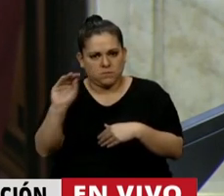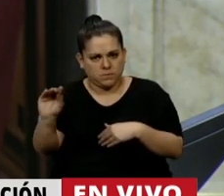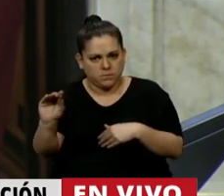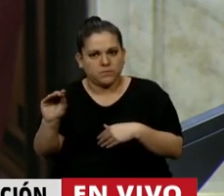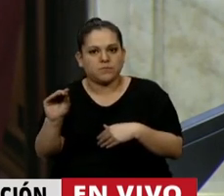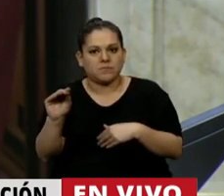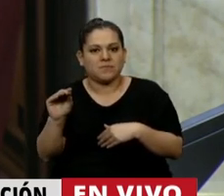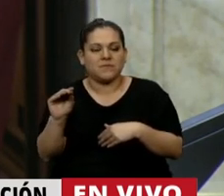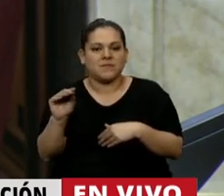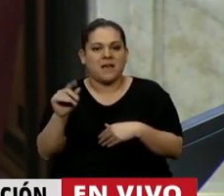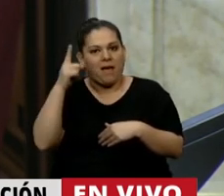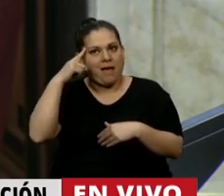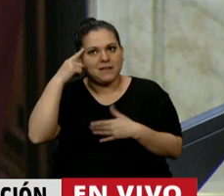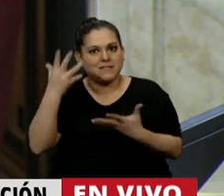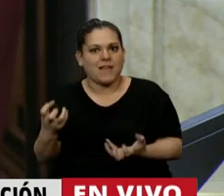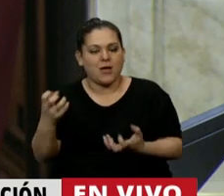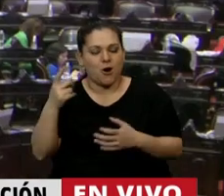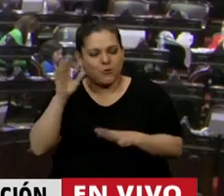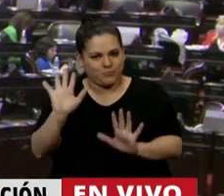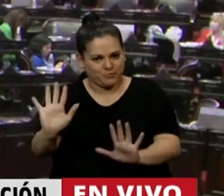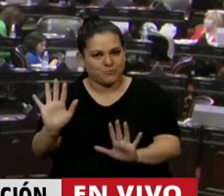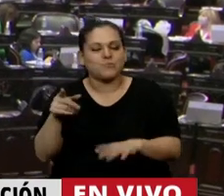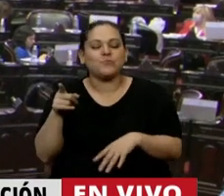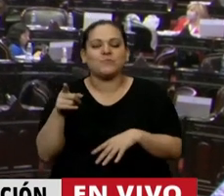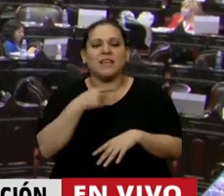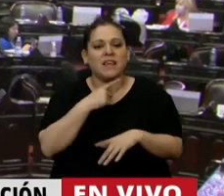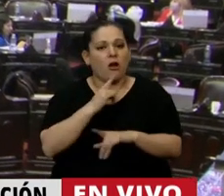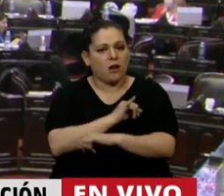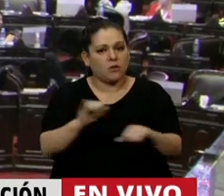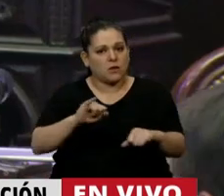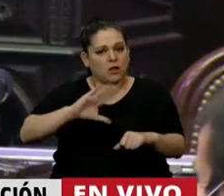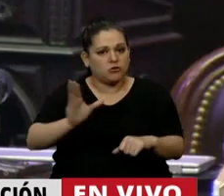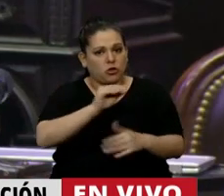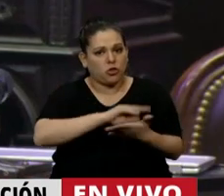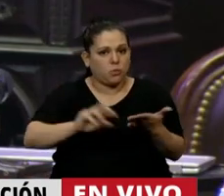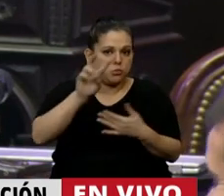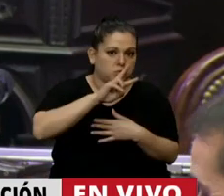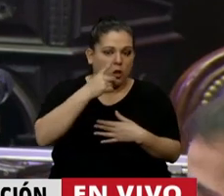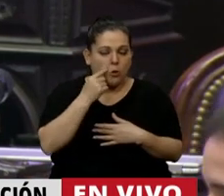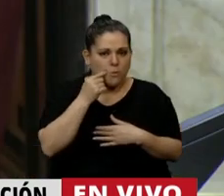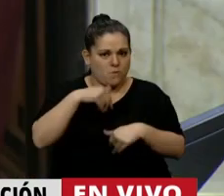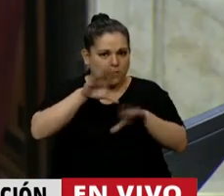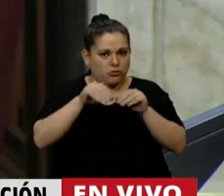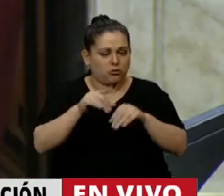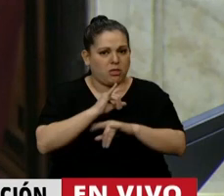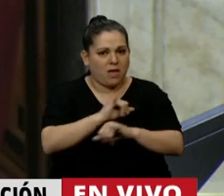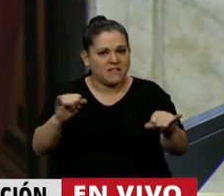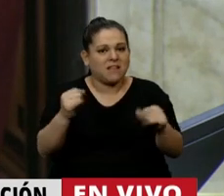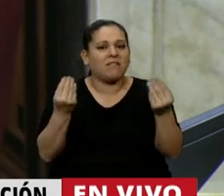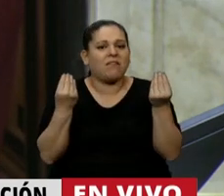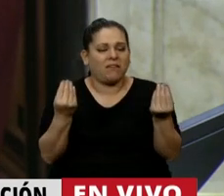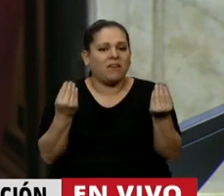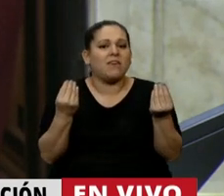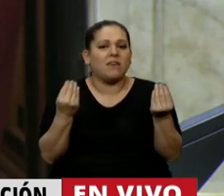le quedó la tuelde por medio. Quiero recordarle a los señores diputados y diputadas que